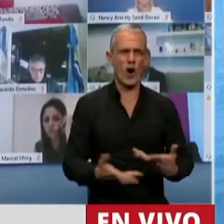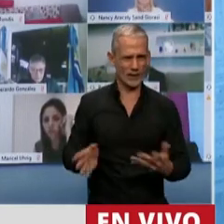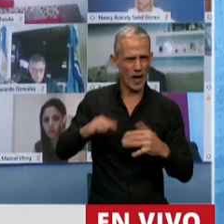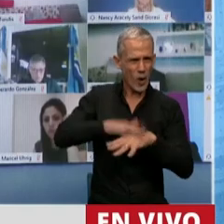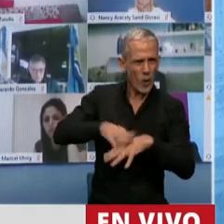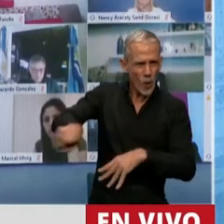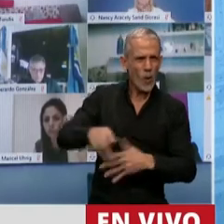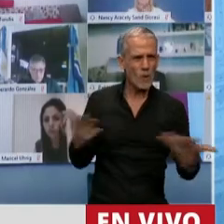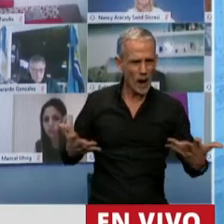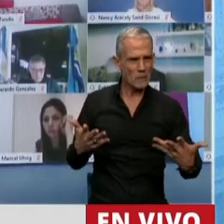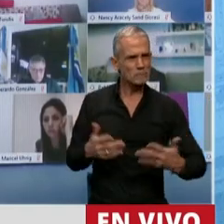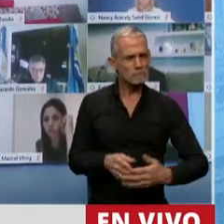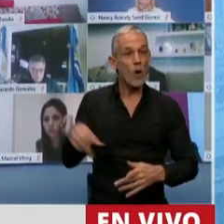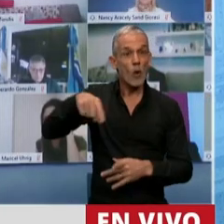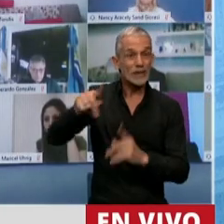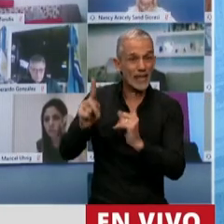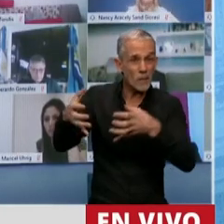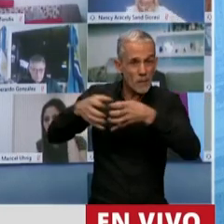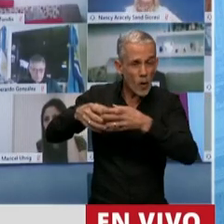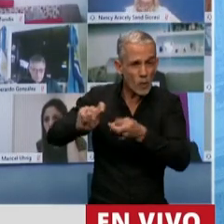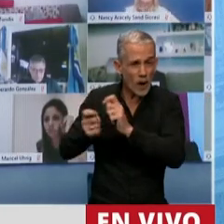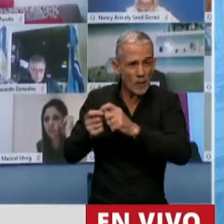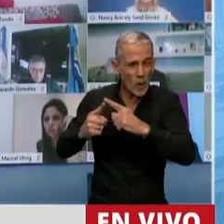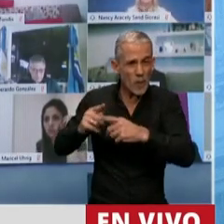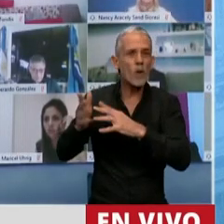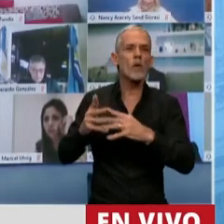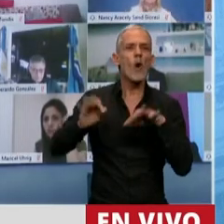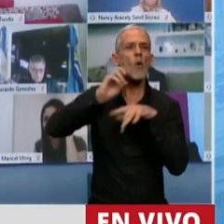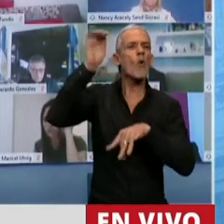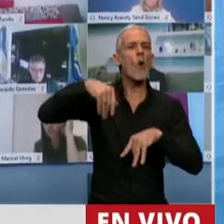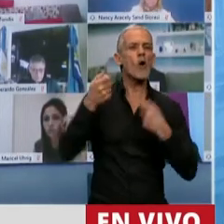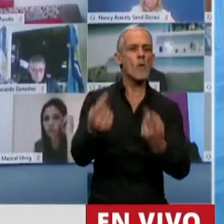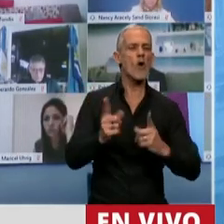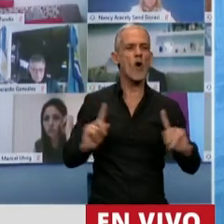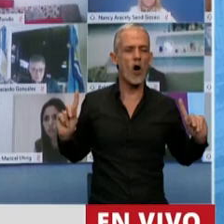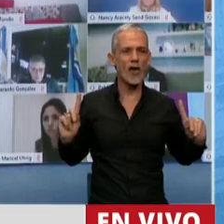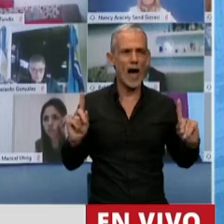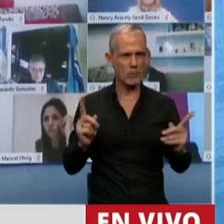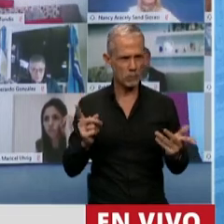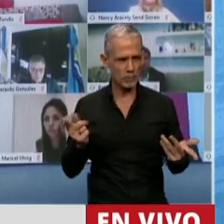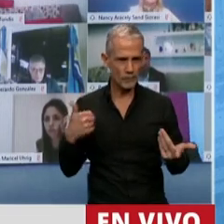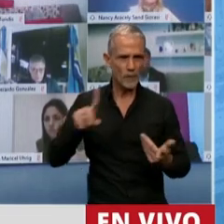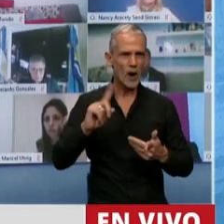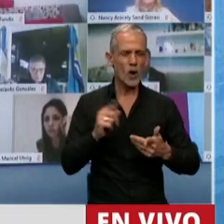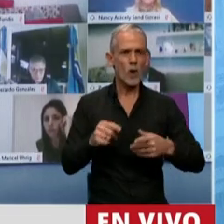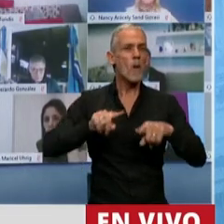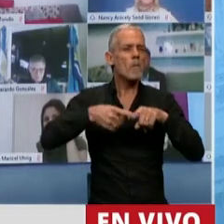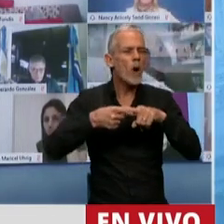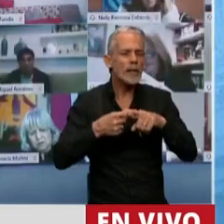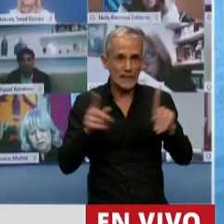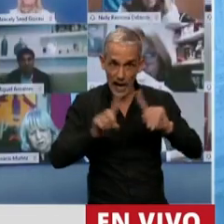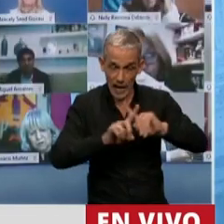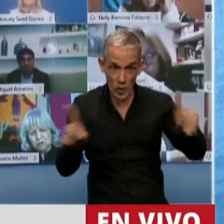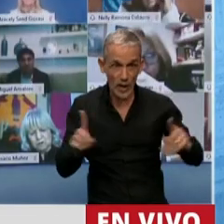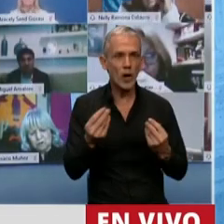Porque son los mismos que apoyan no dar quórum, pero no como un hecho político,